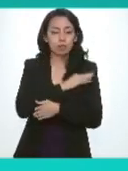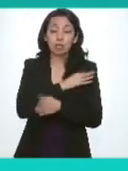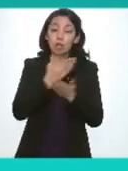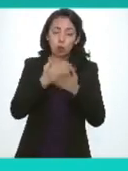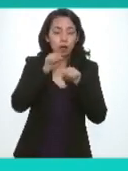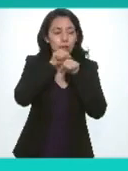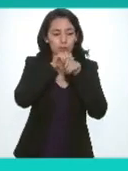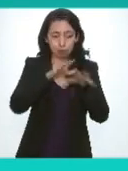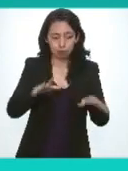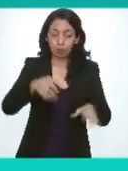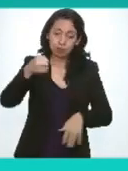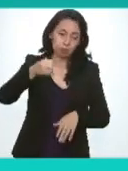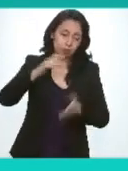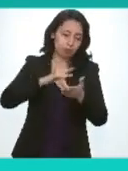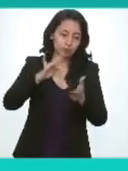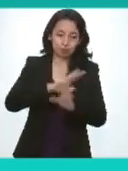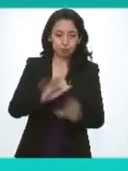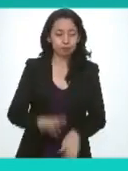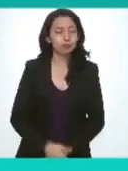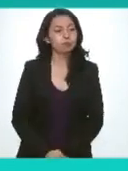a difundir saludos gracias